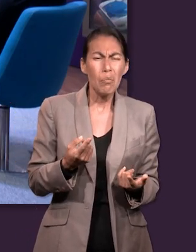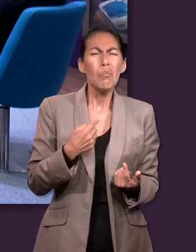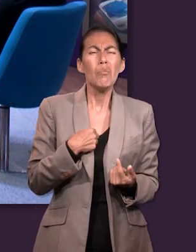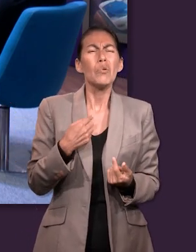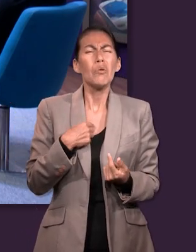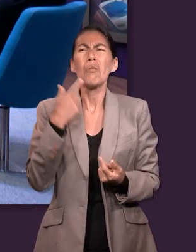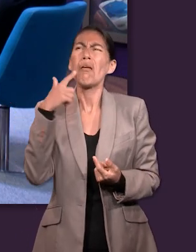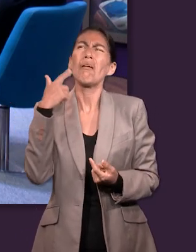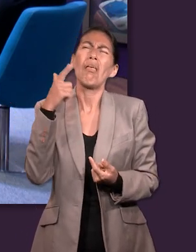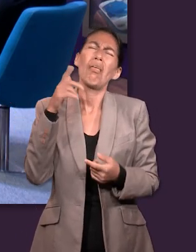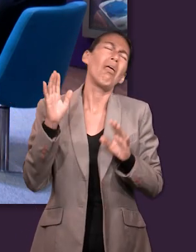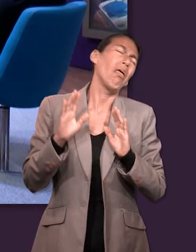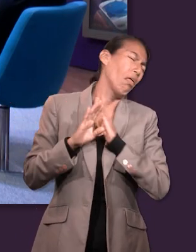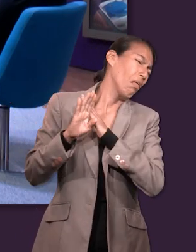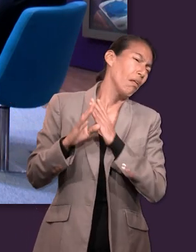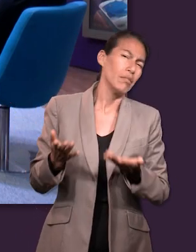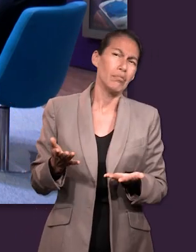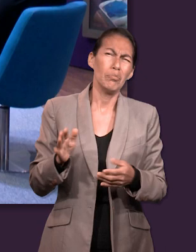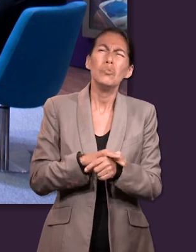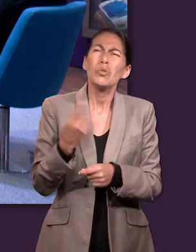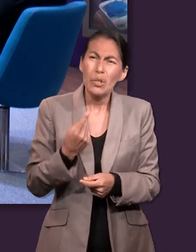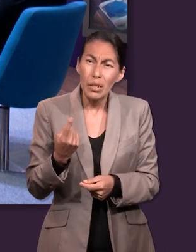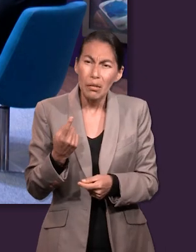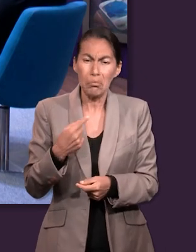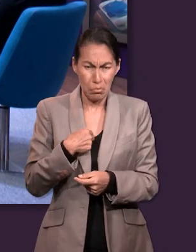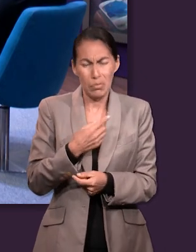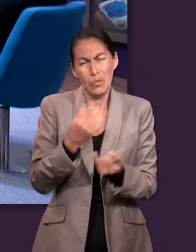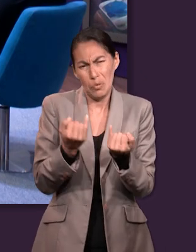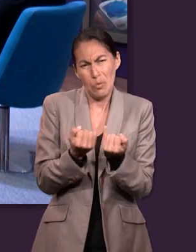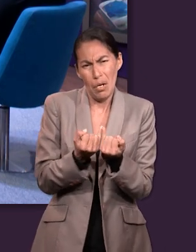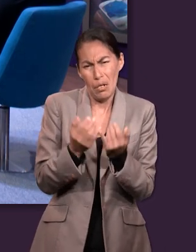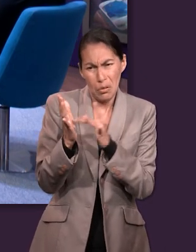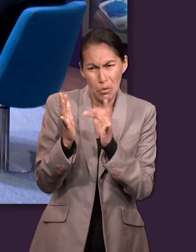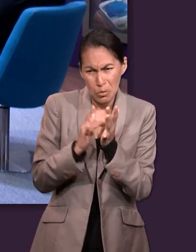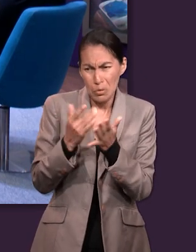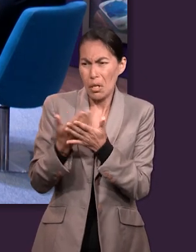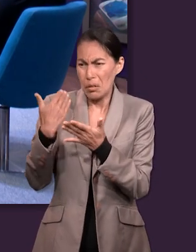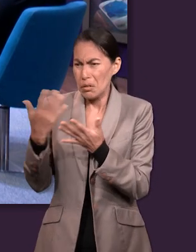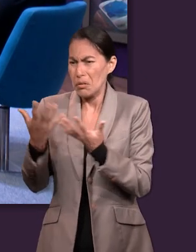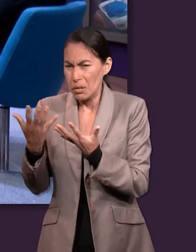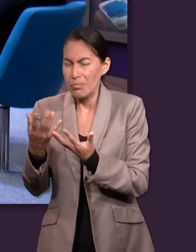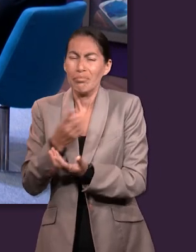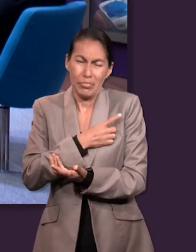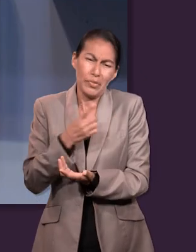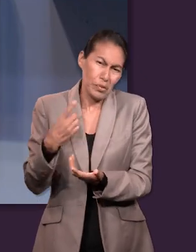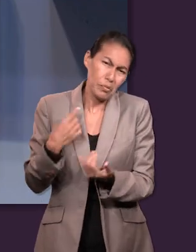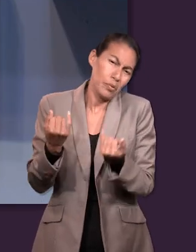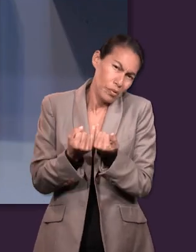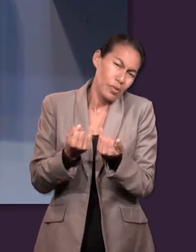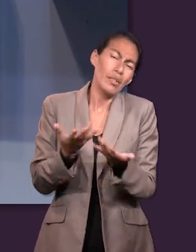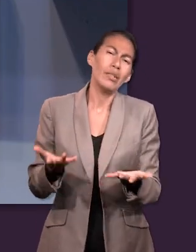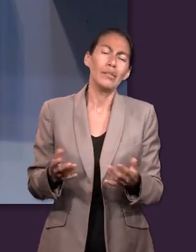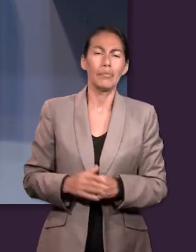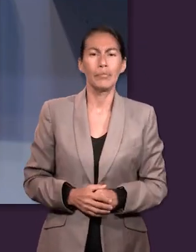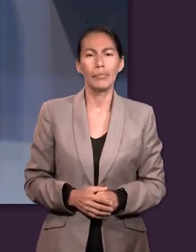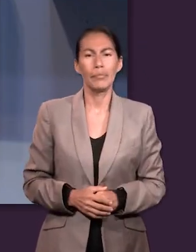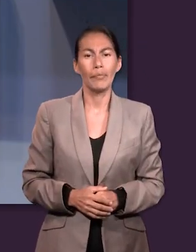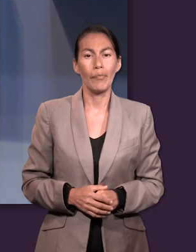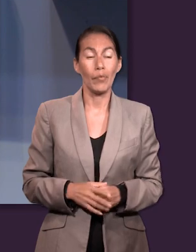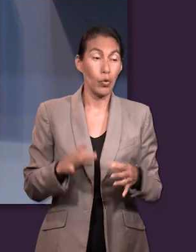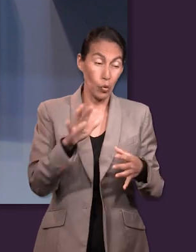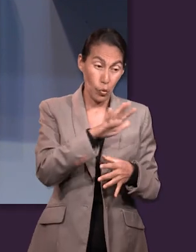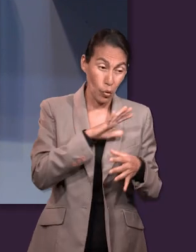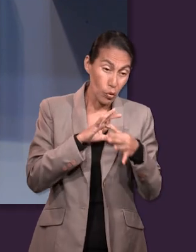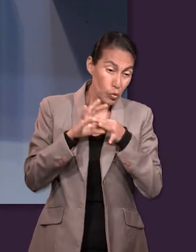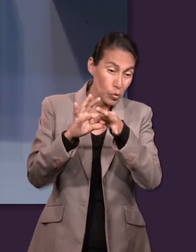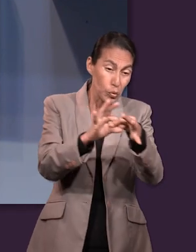Jesús mismo lo hizo, ¿por qué nosotros no habríamos de hacerlo? Claro que sí, o sea, es como lo que tú mencionas de los derechos, de las obligaciones, todo